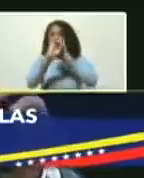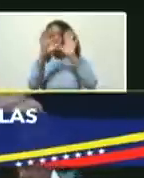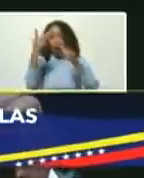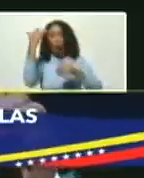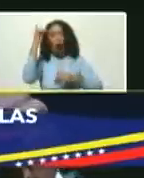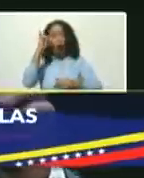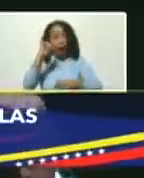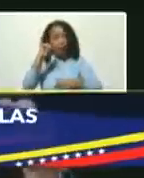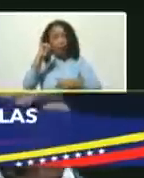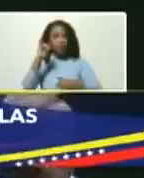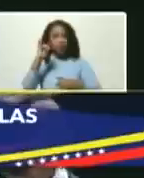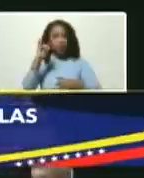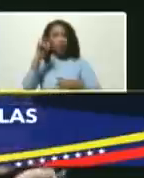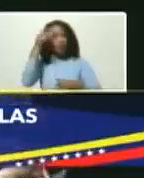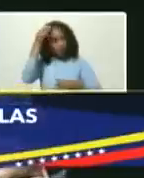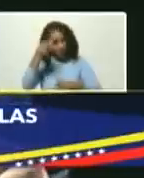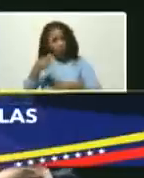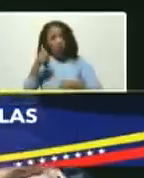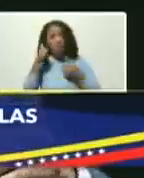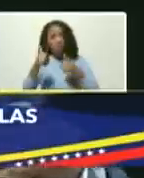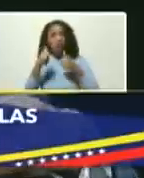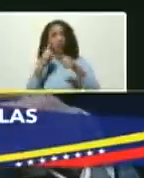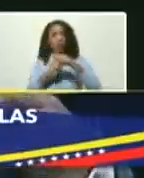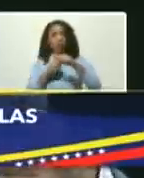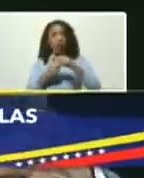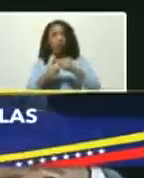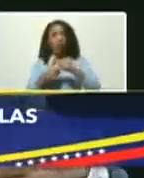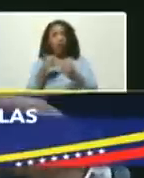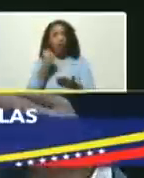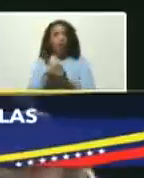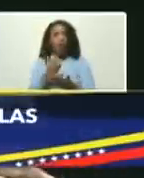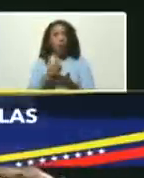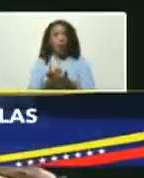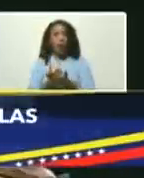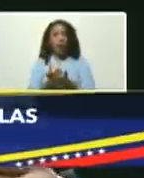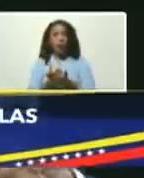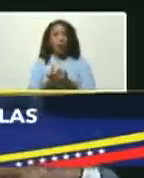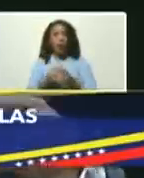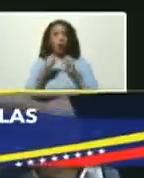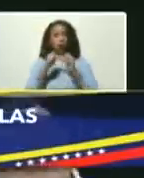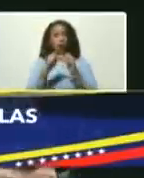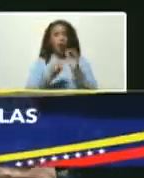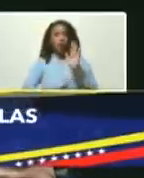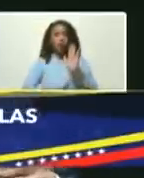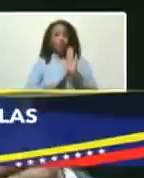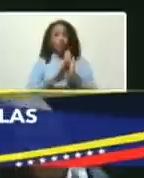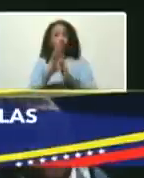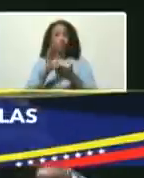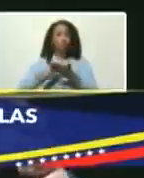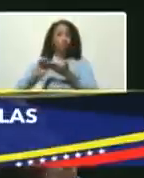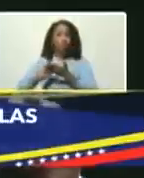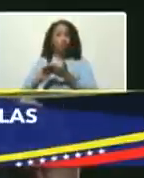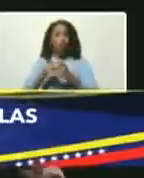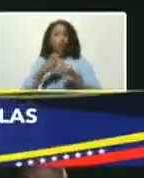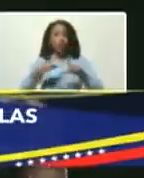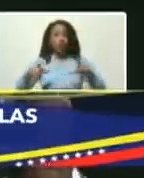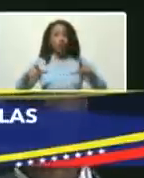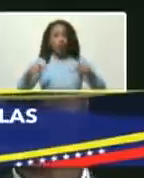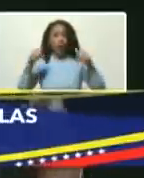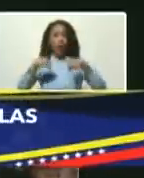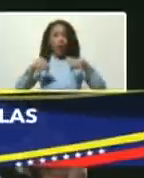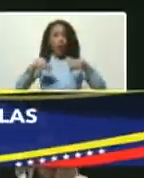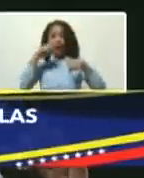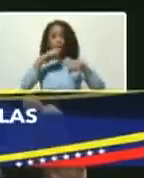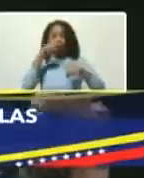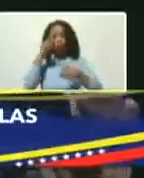ley orgánica de las zonas económicas especiales la economía continuará su recuperación, que es cierta en este año